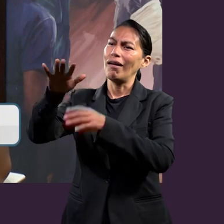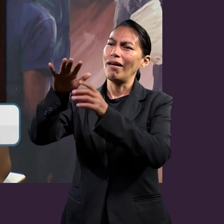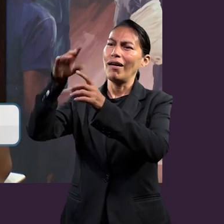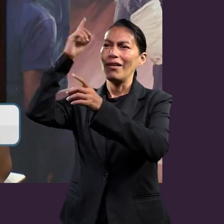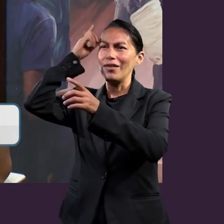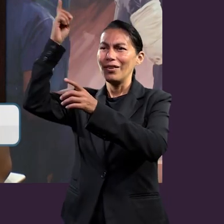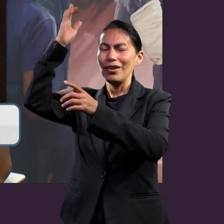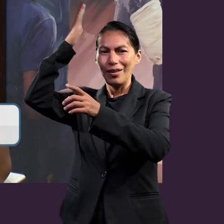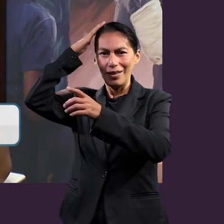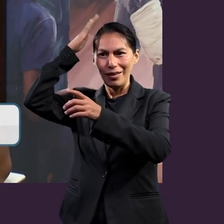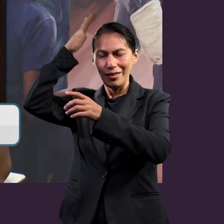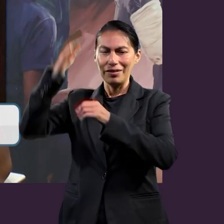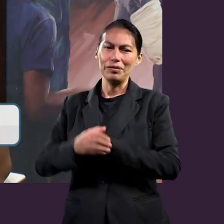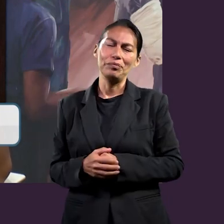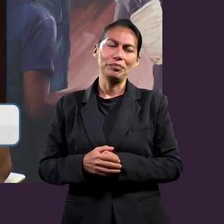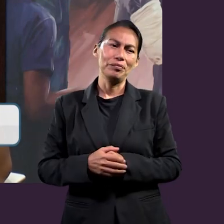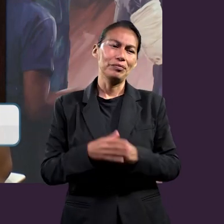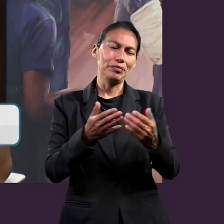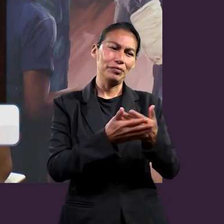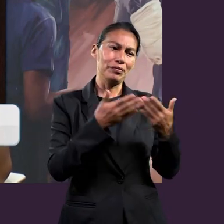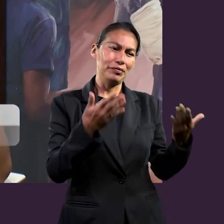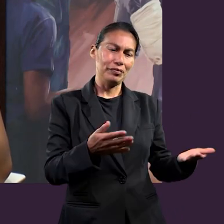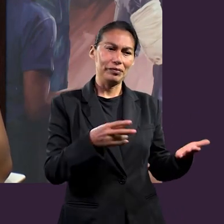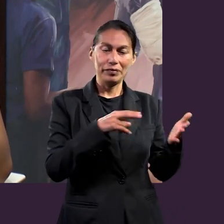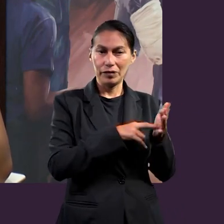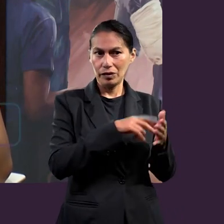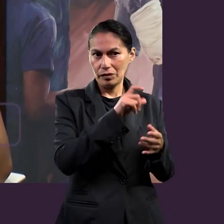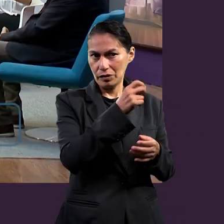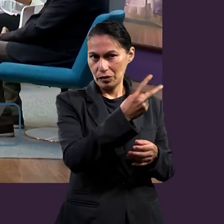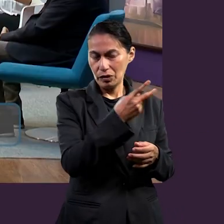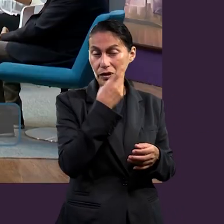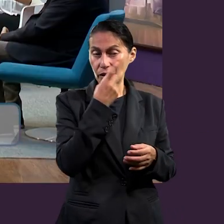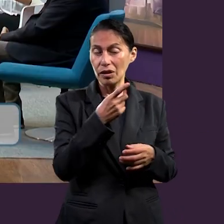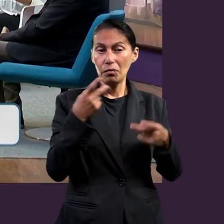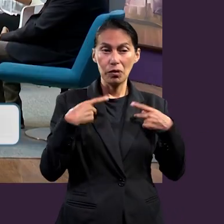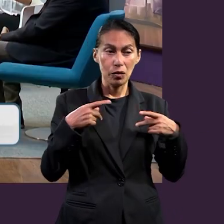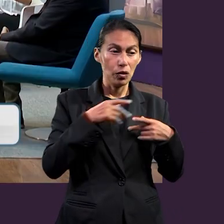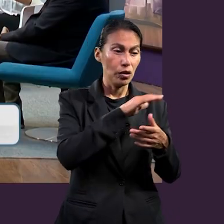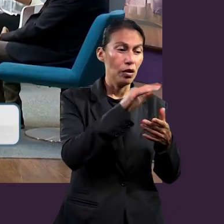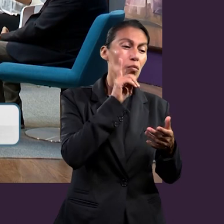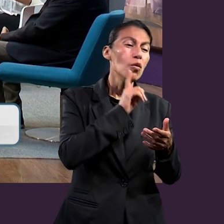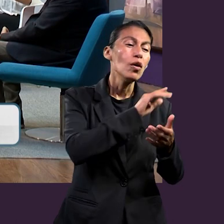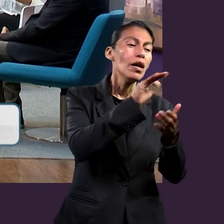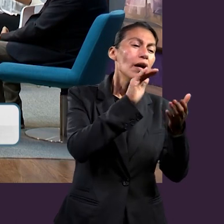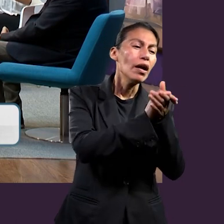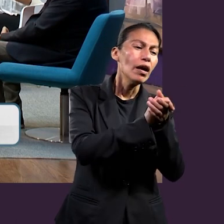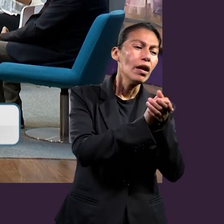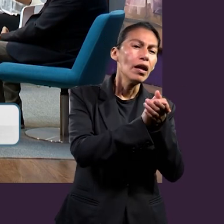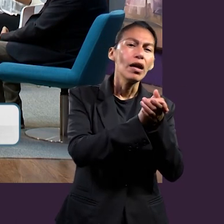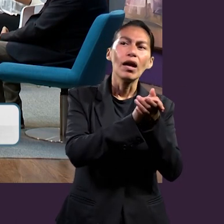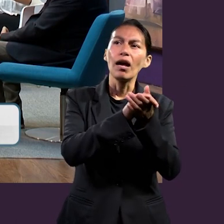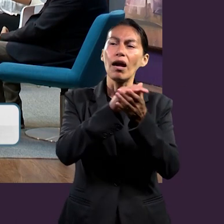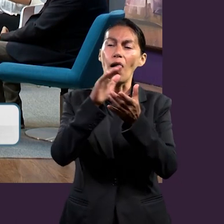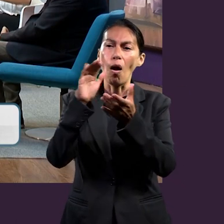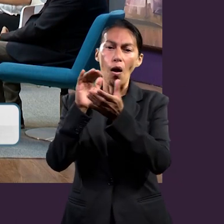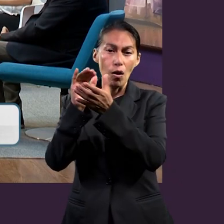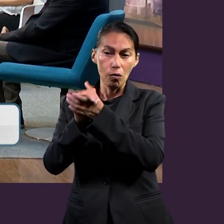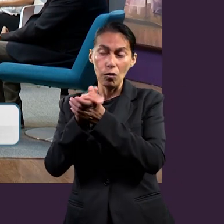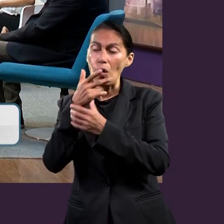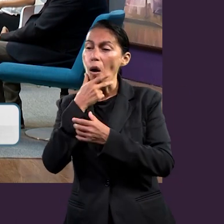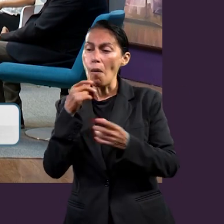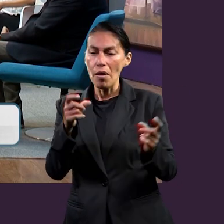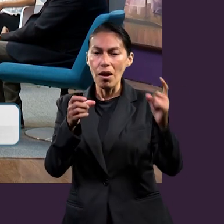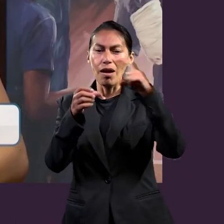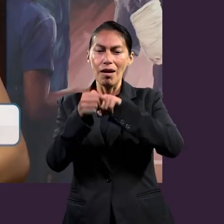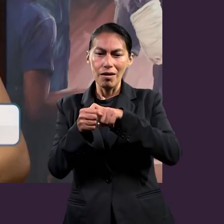capítulo 5 de Efesios, ahora el versículo 22 Las casadas estén sujetas a sus propios maridos